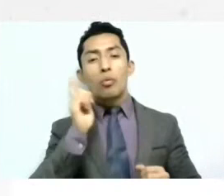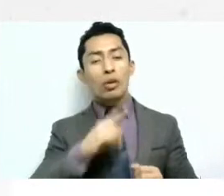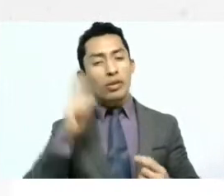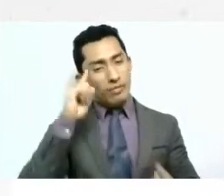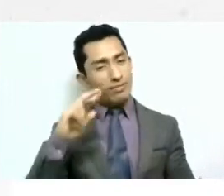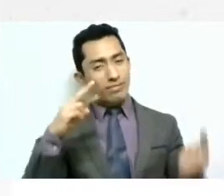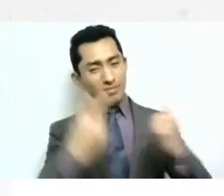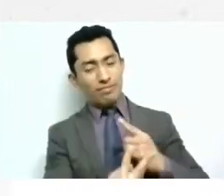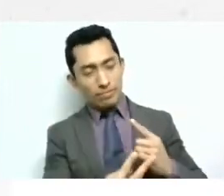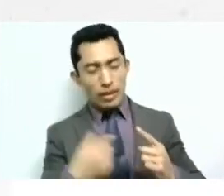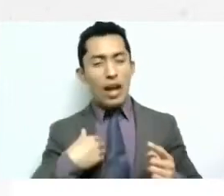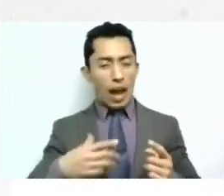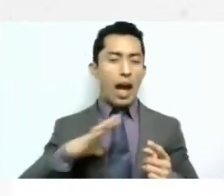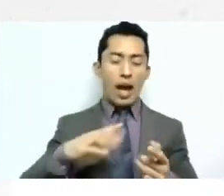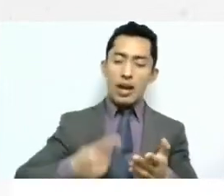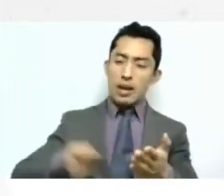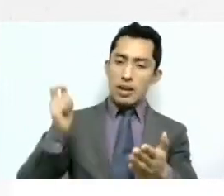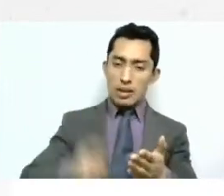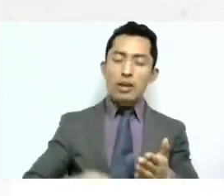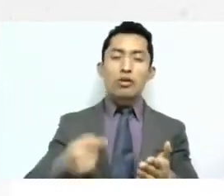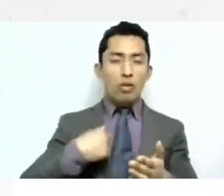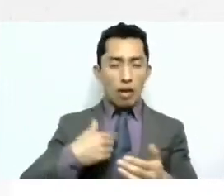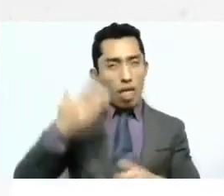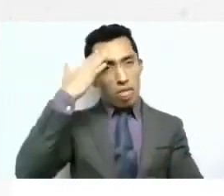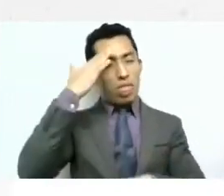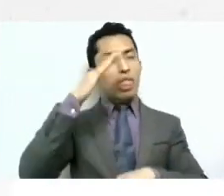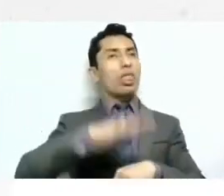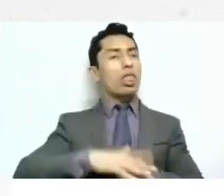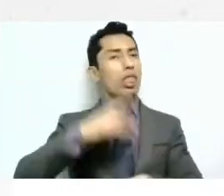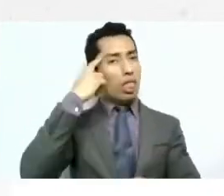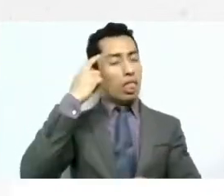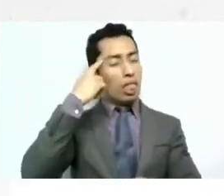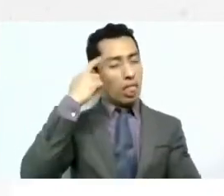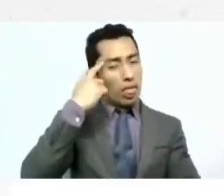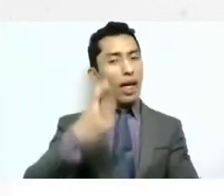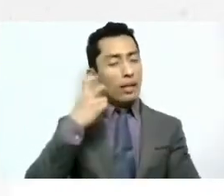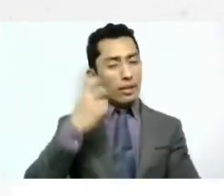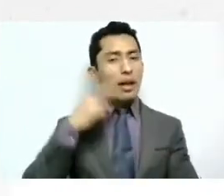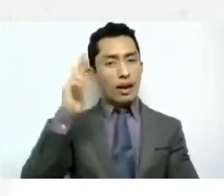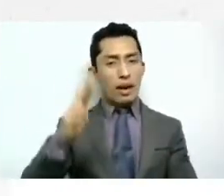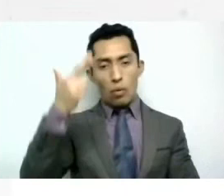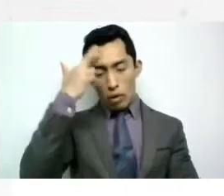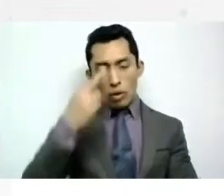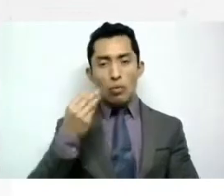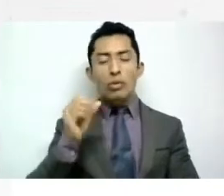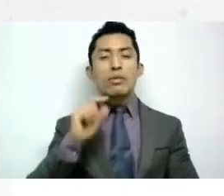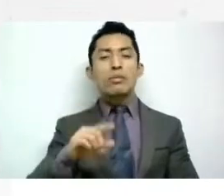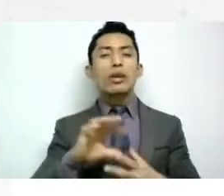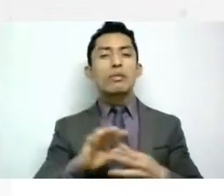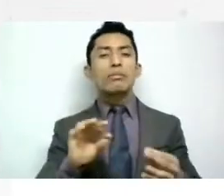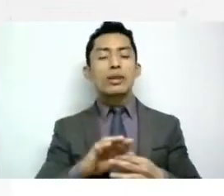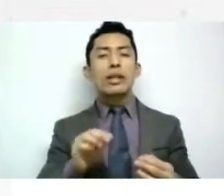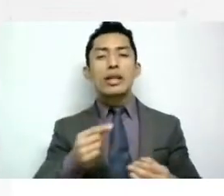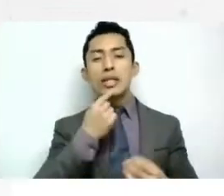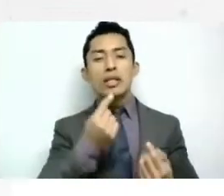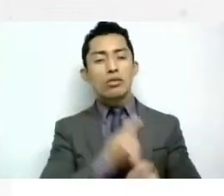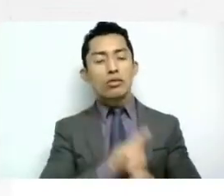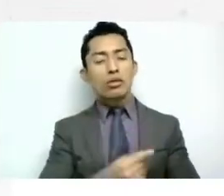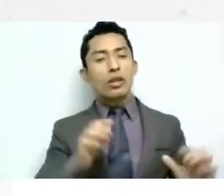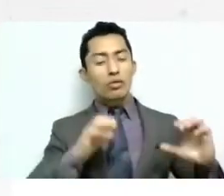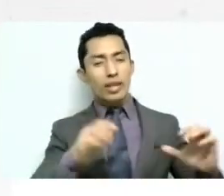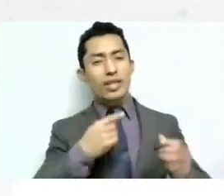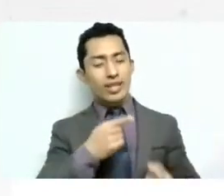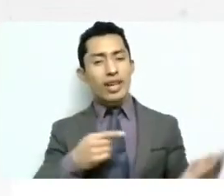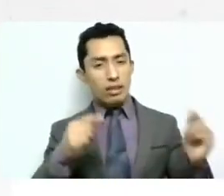una una sentencia por eso la tengo muy muy presente incluso con lo que mencionabas de la guardería a veces también vino a dar